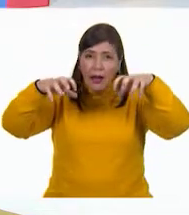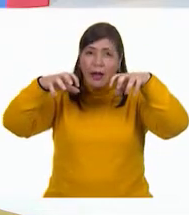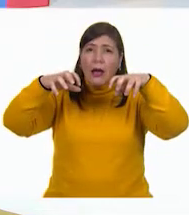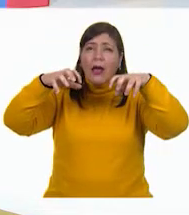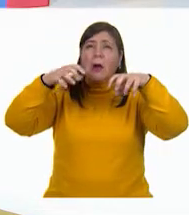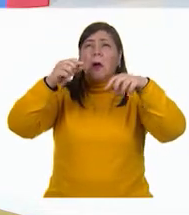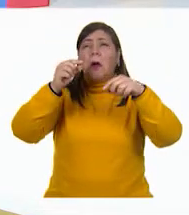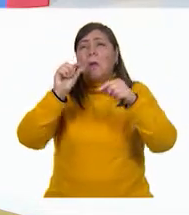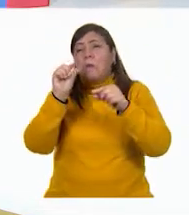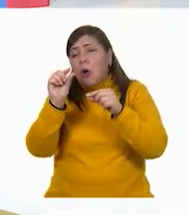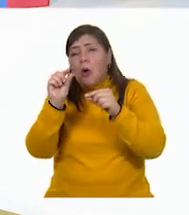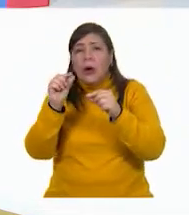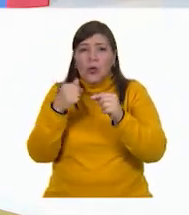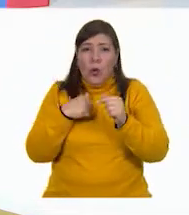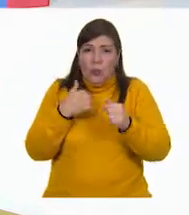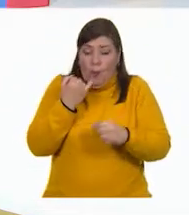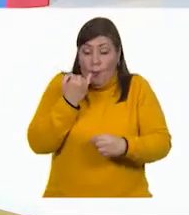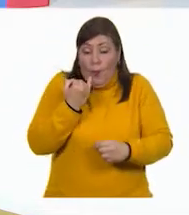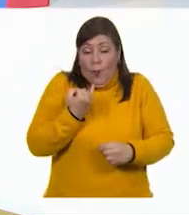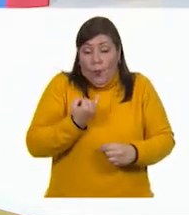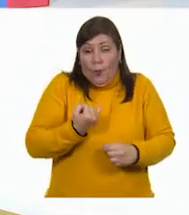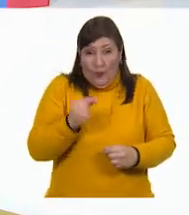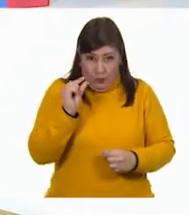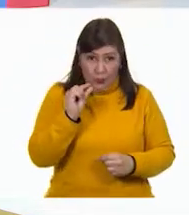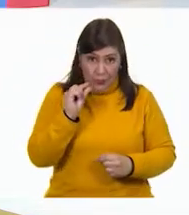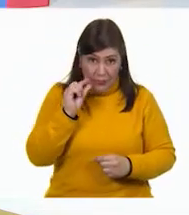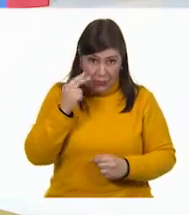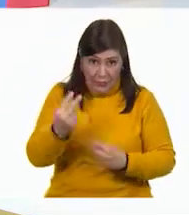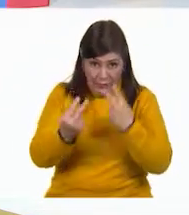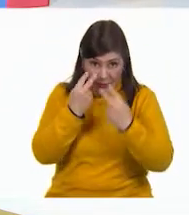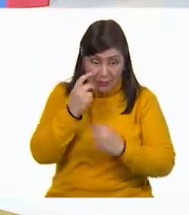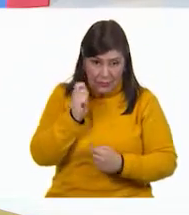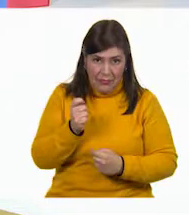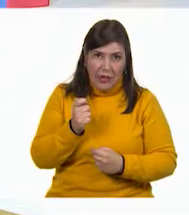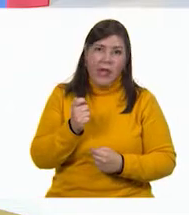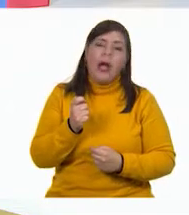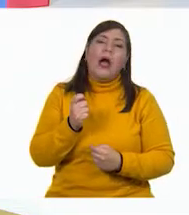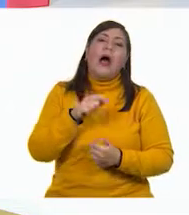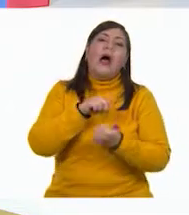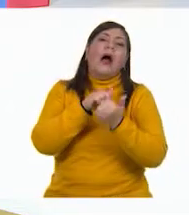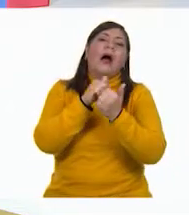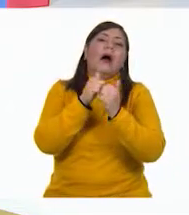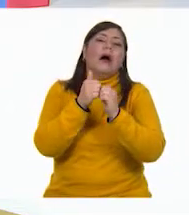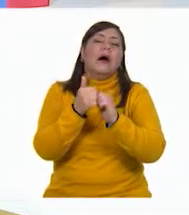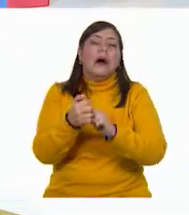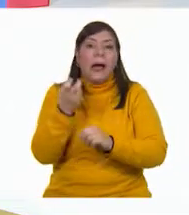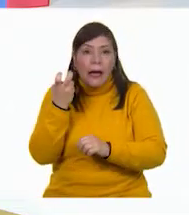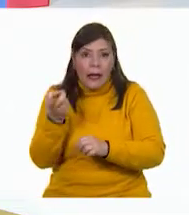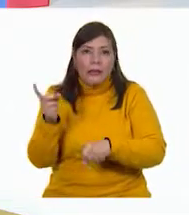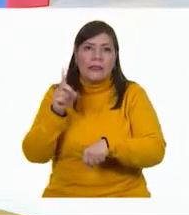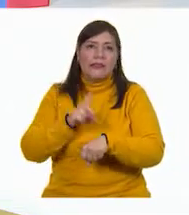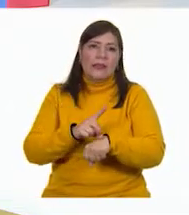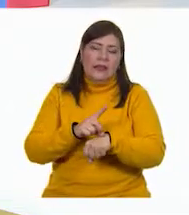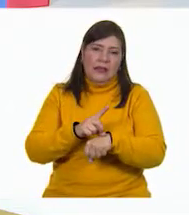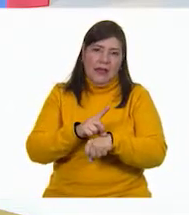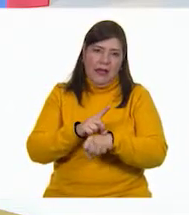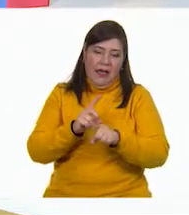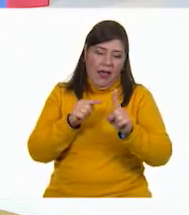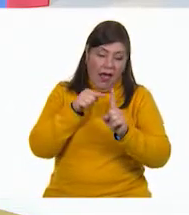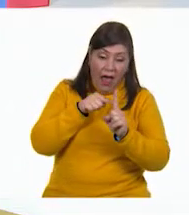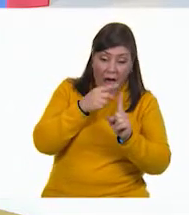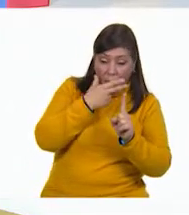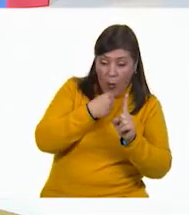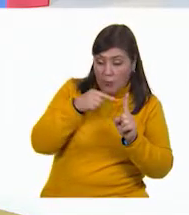gotas. No, no me ves más delgada. Bueno, a partir de ese día, la vida con la ola